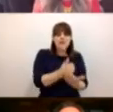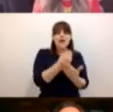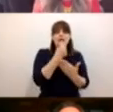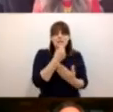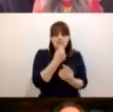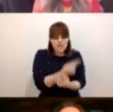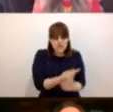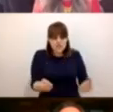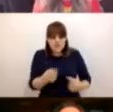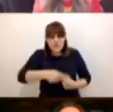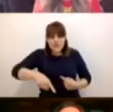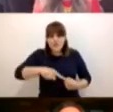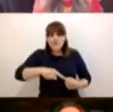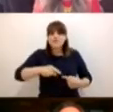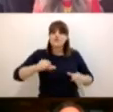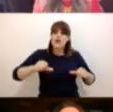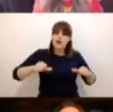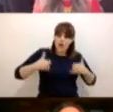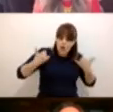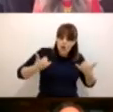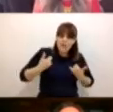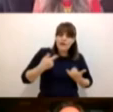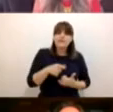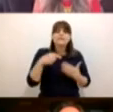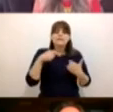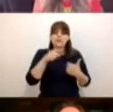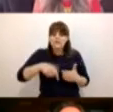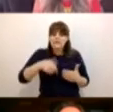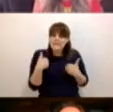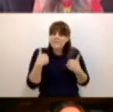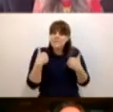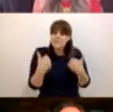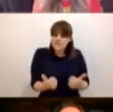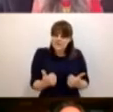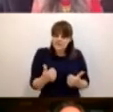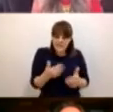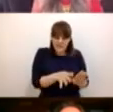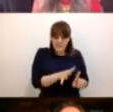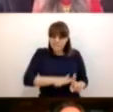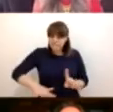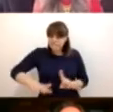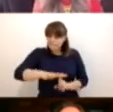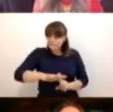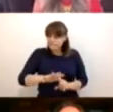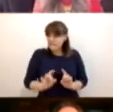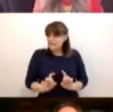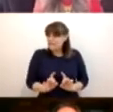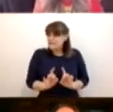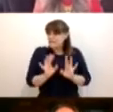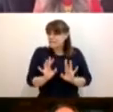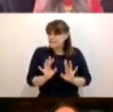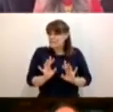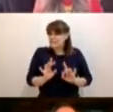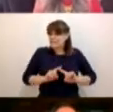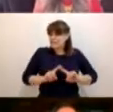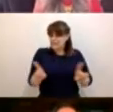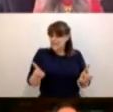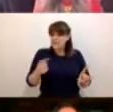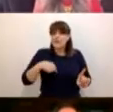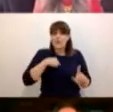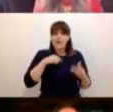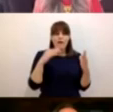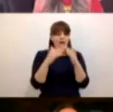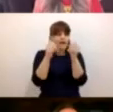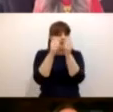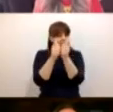niñas y jóvenes que estamos pasando una situación extraordinaria en la que nos tenemos que quedar en casa. Y nos tenemos que quedar